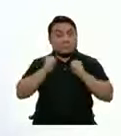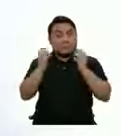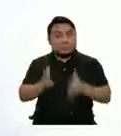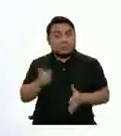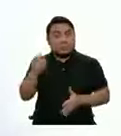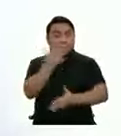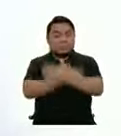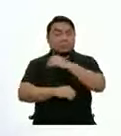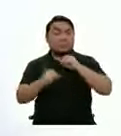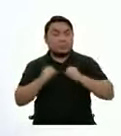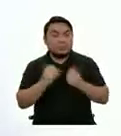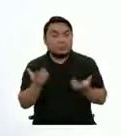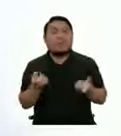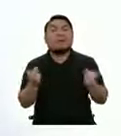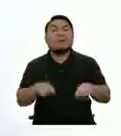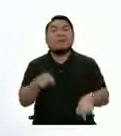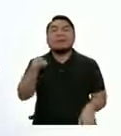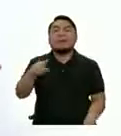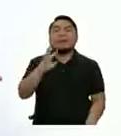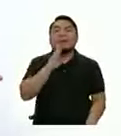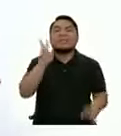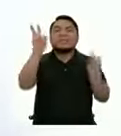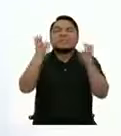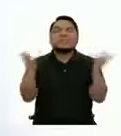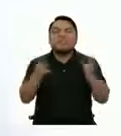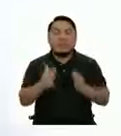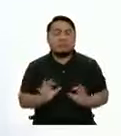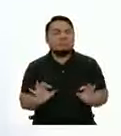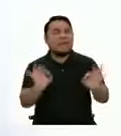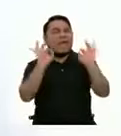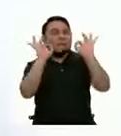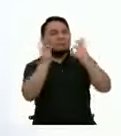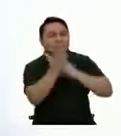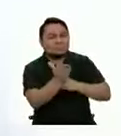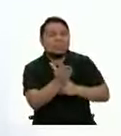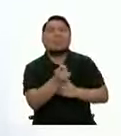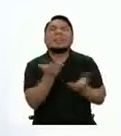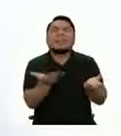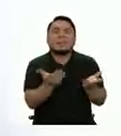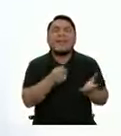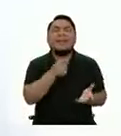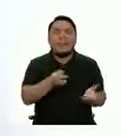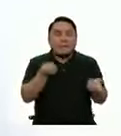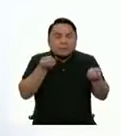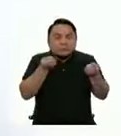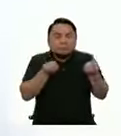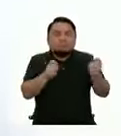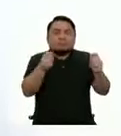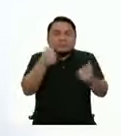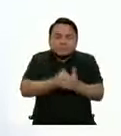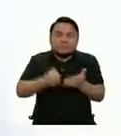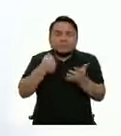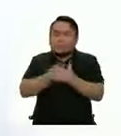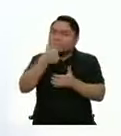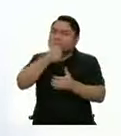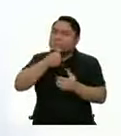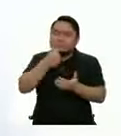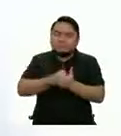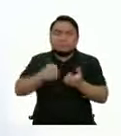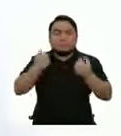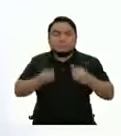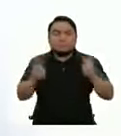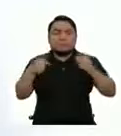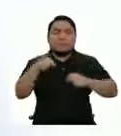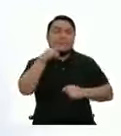y el paradeporte Cuando se habla del valor de la excelencia Es hablar de aquel esfuerzo Donde utilizamos al máximo